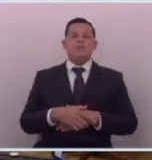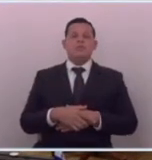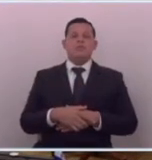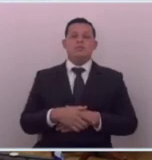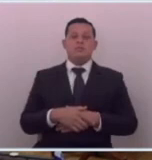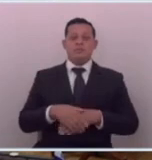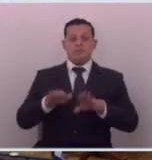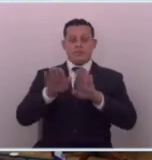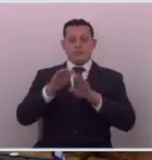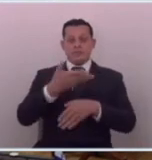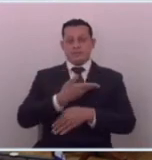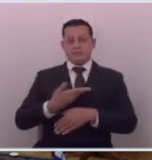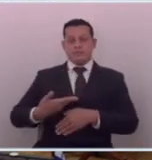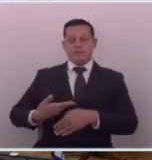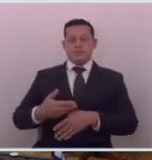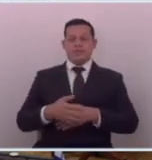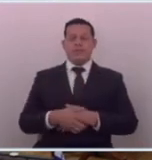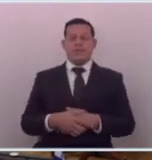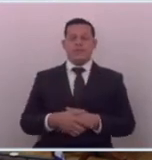gracias presidente